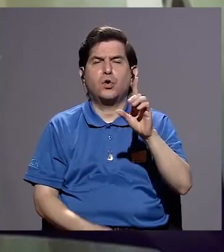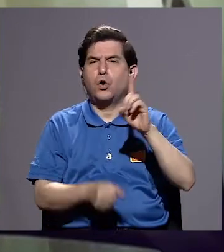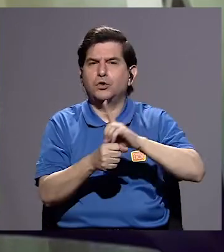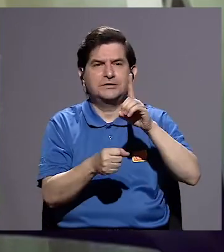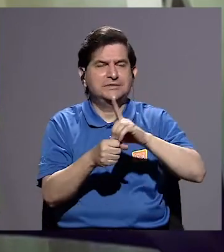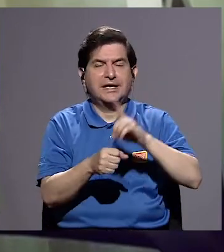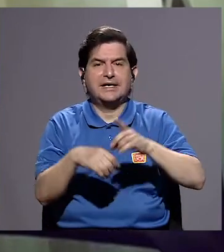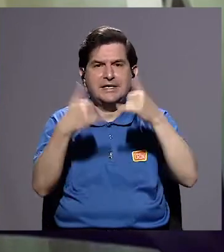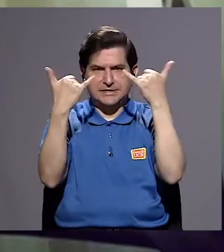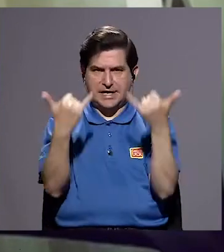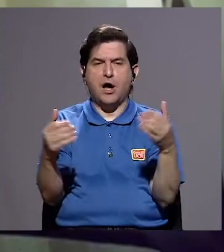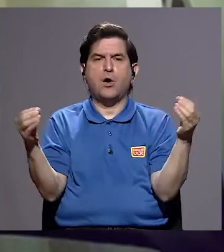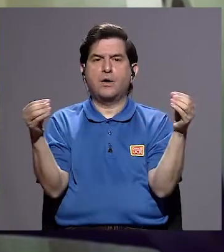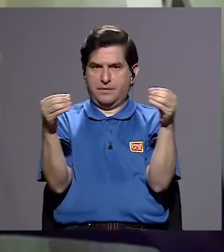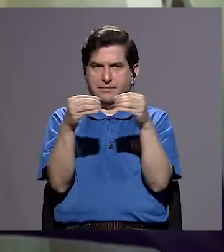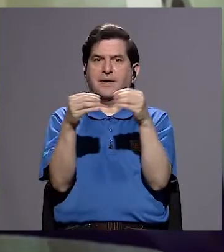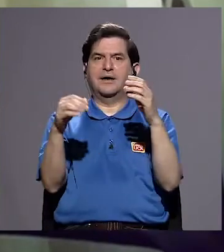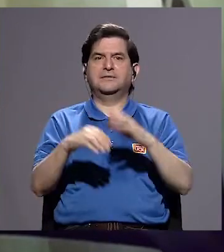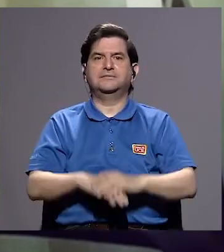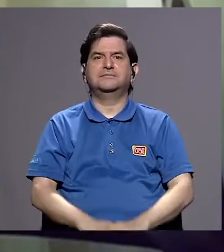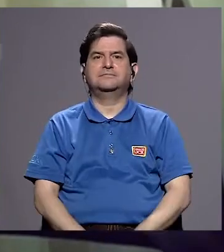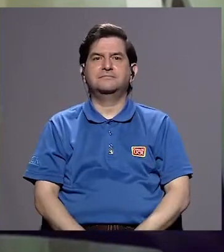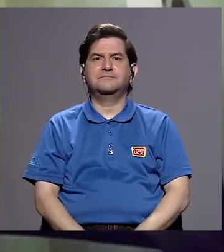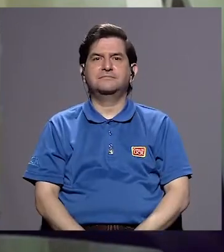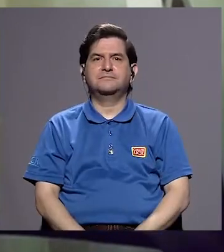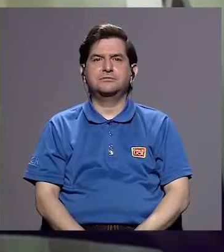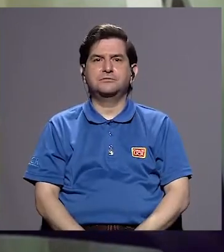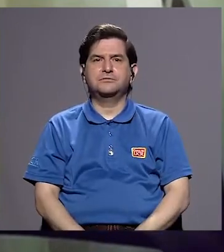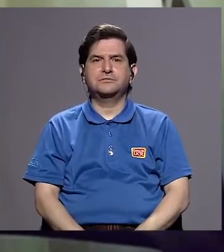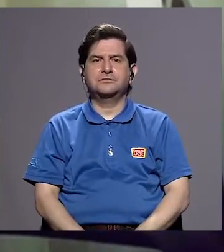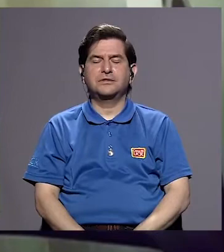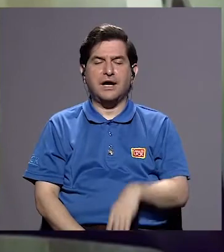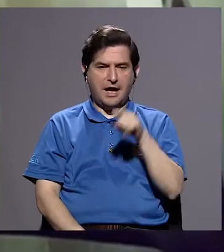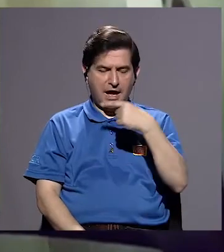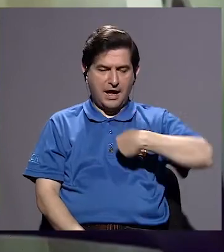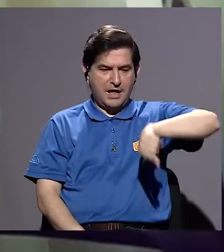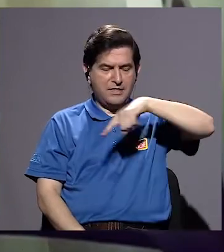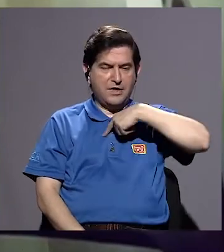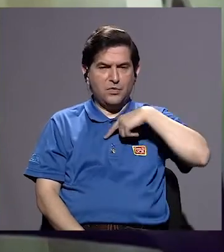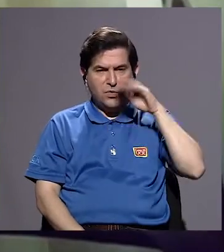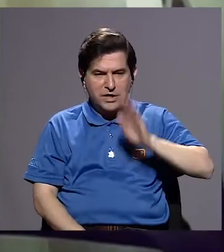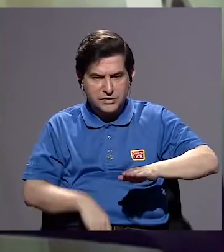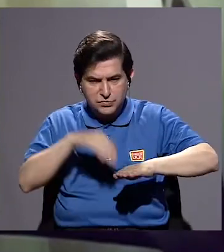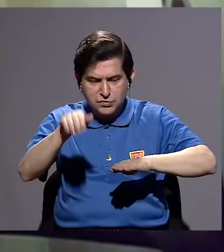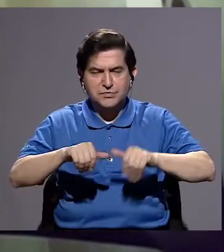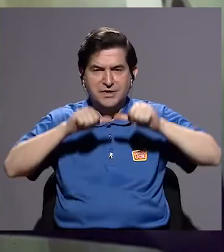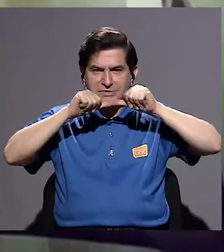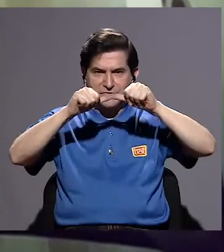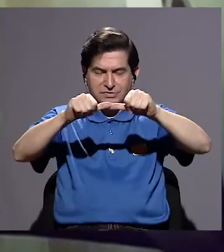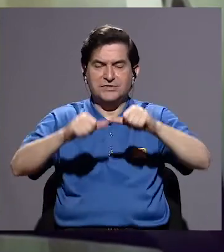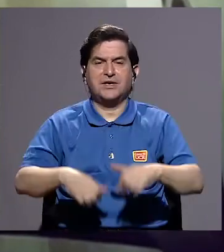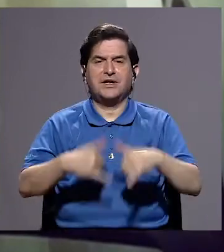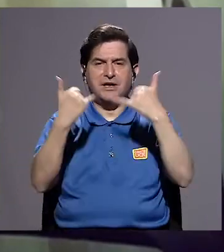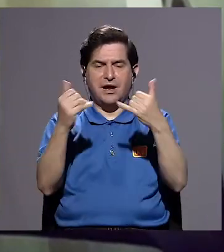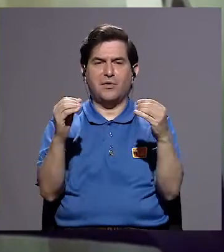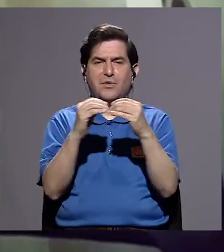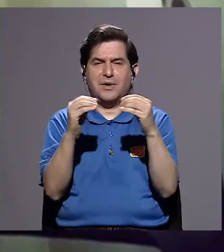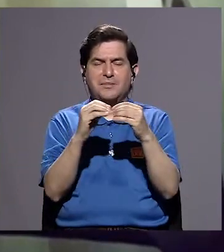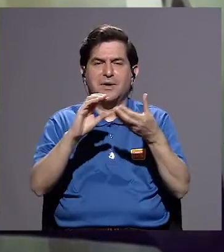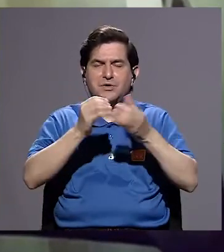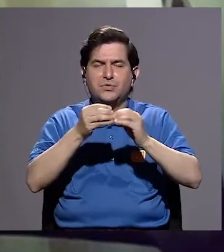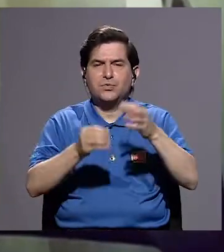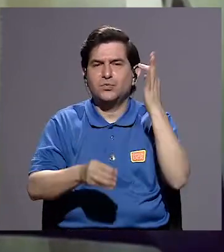o tres diputadas. Ahora ya hay más y han seguido los pasos de nosotros. Ahora hay más mujeres en la Asamblea